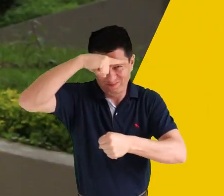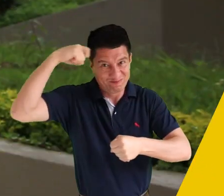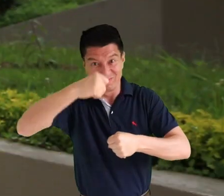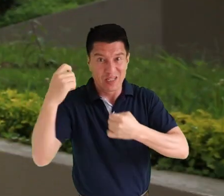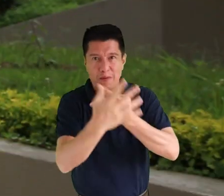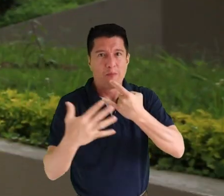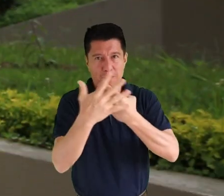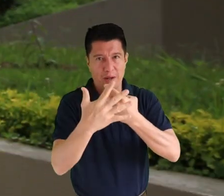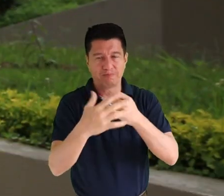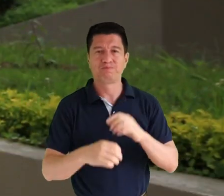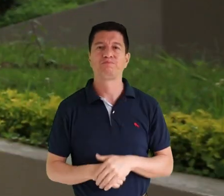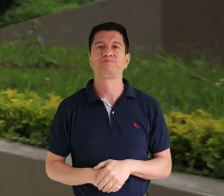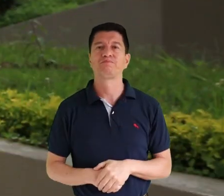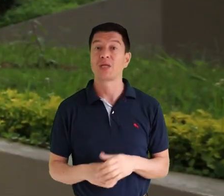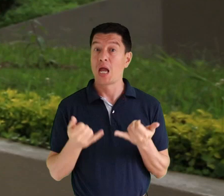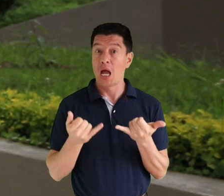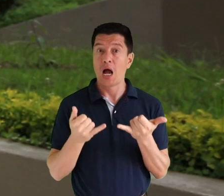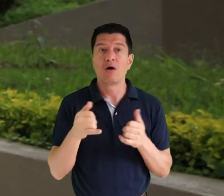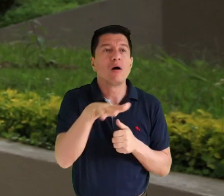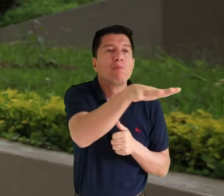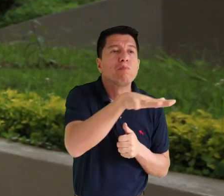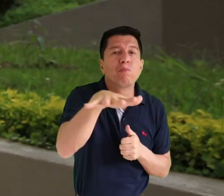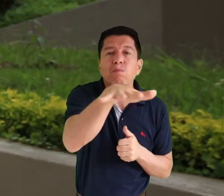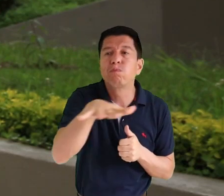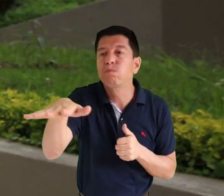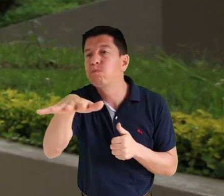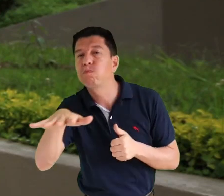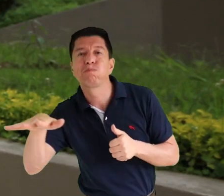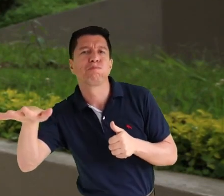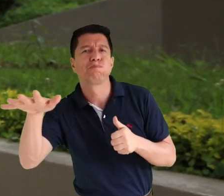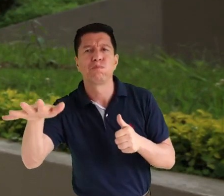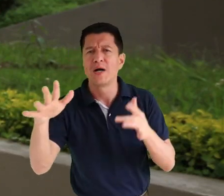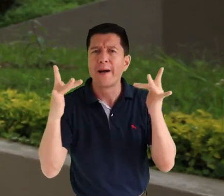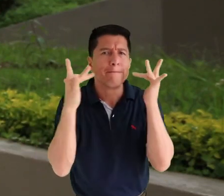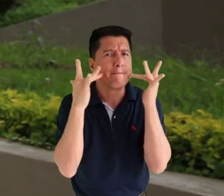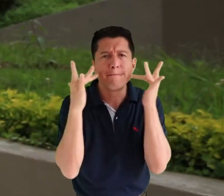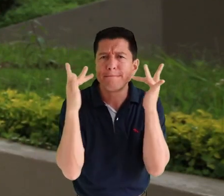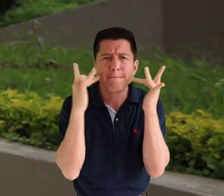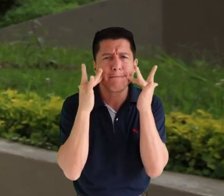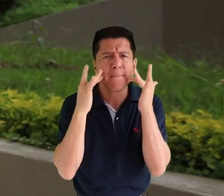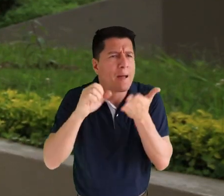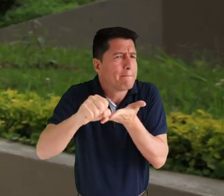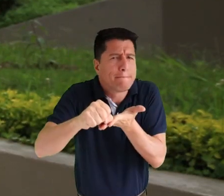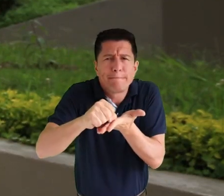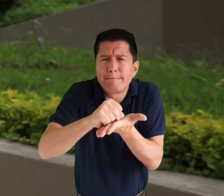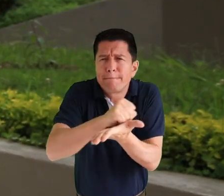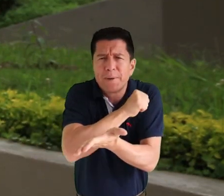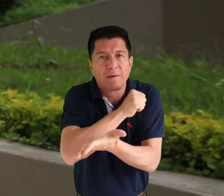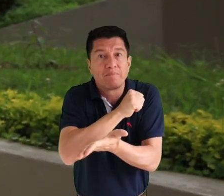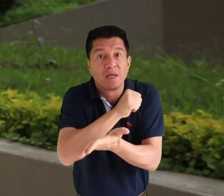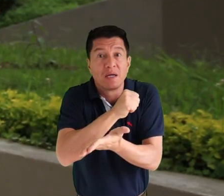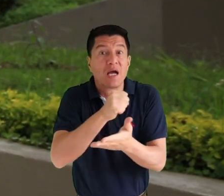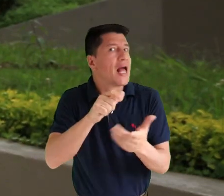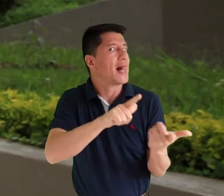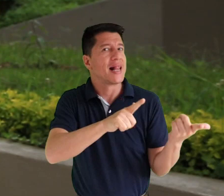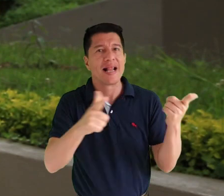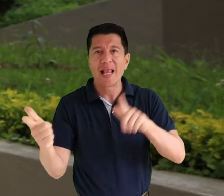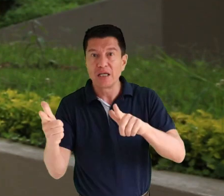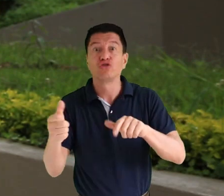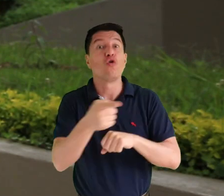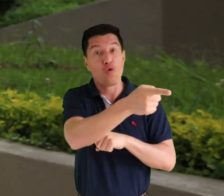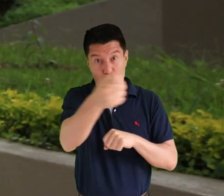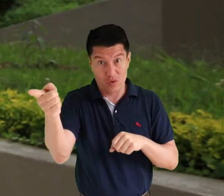Tenemos unos escenarios totalmente limpios, desinfectados, permanentemente listos para recibirlos